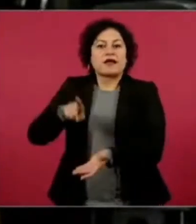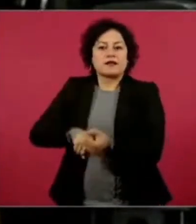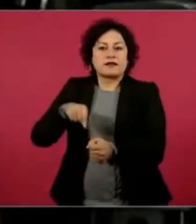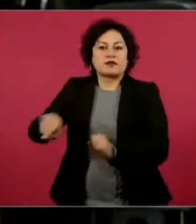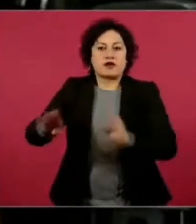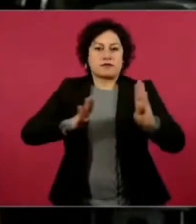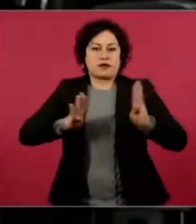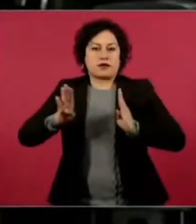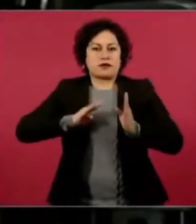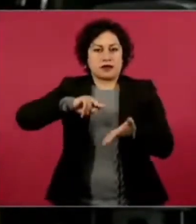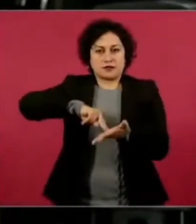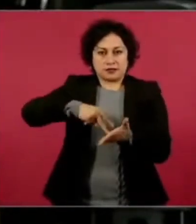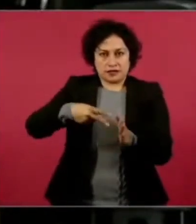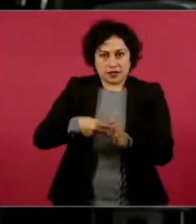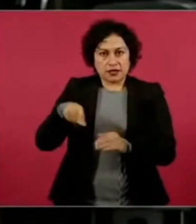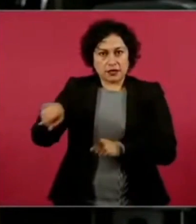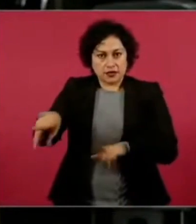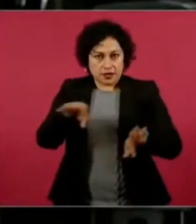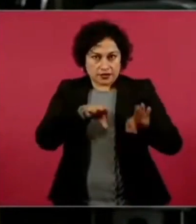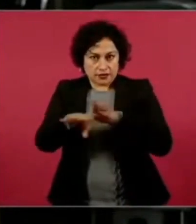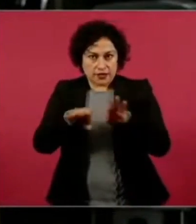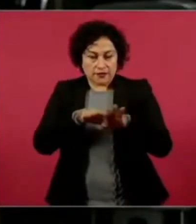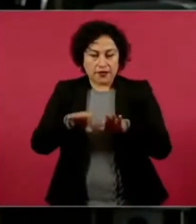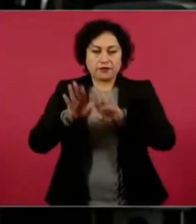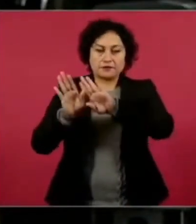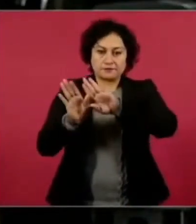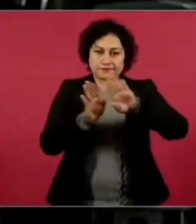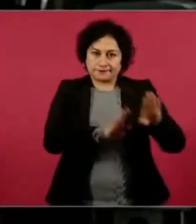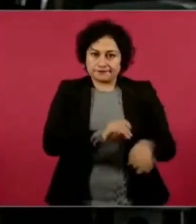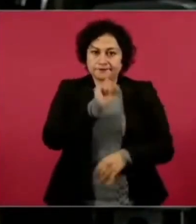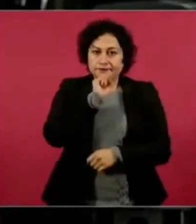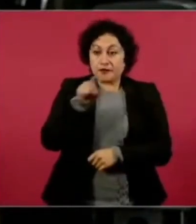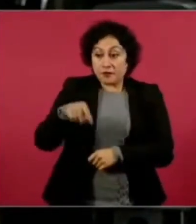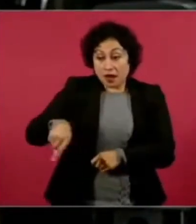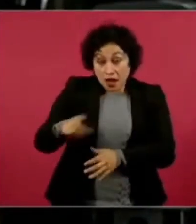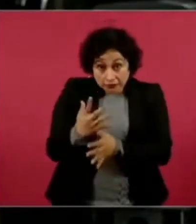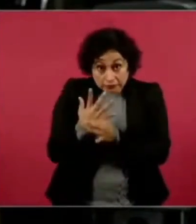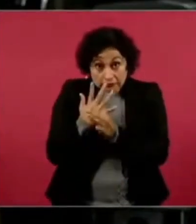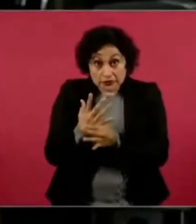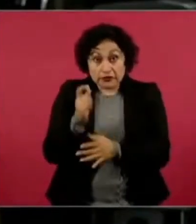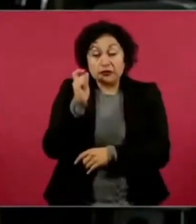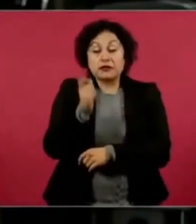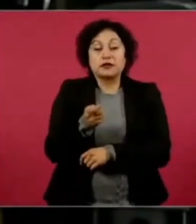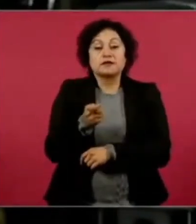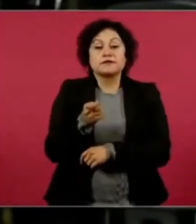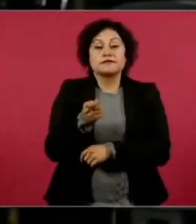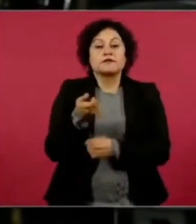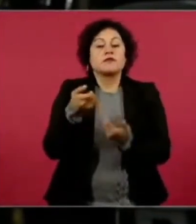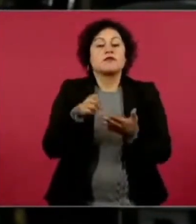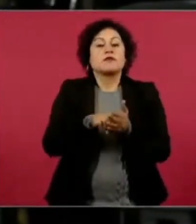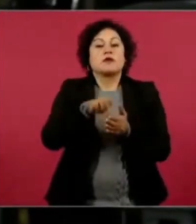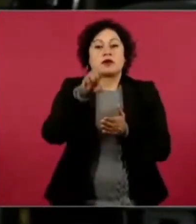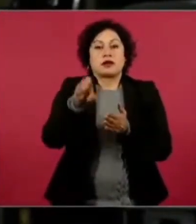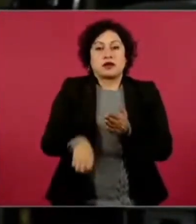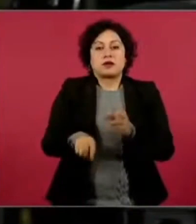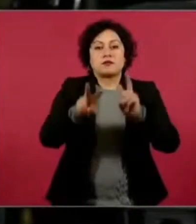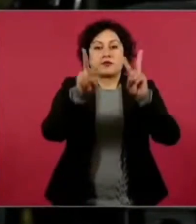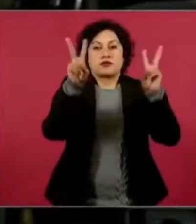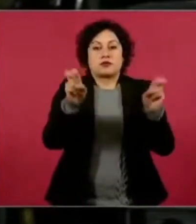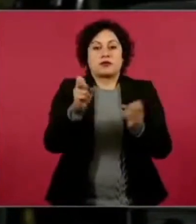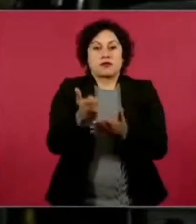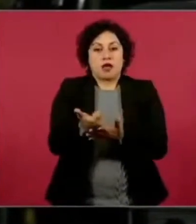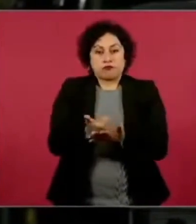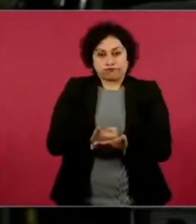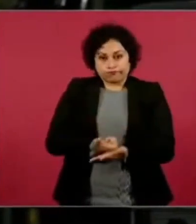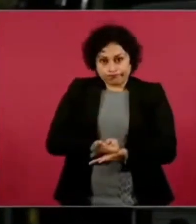en general la labor que se tiene. También lo que mencionan es que en el tema de pago de salarios